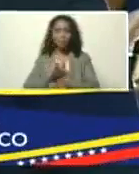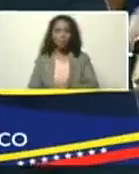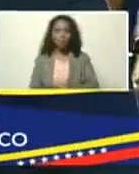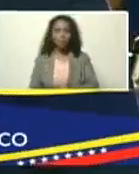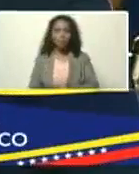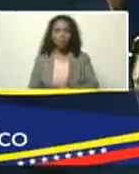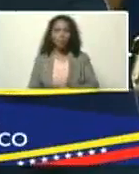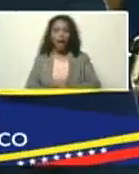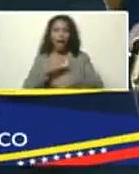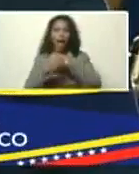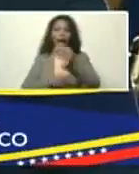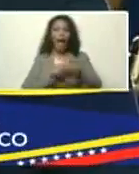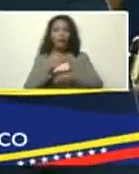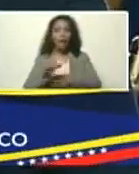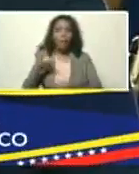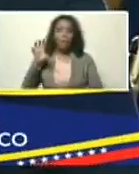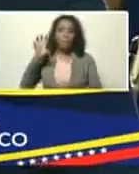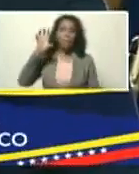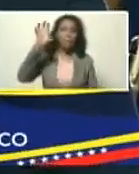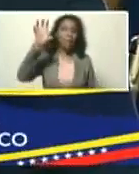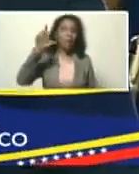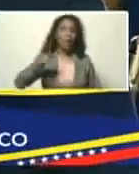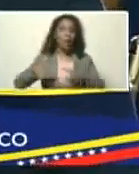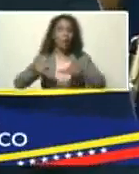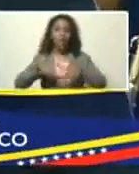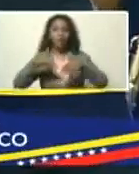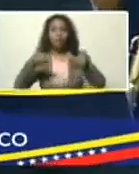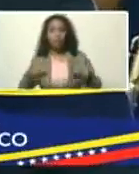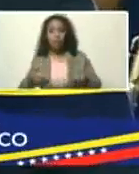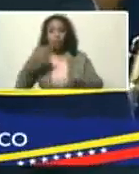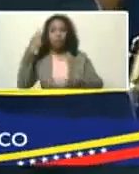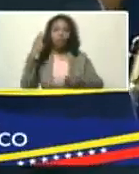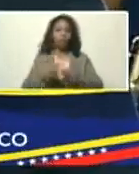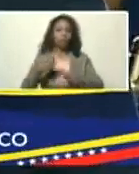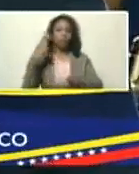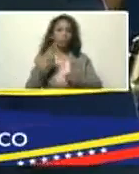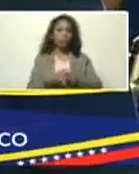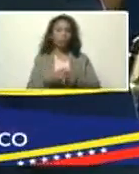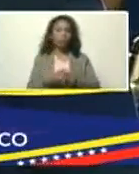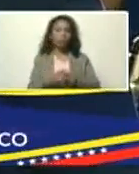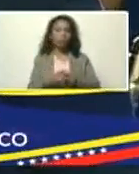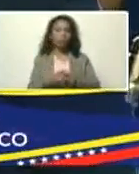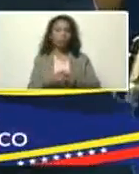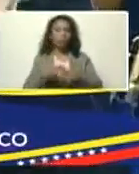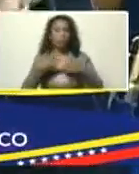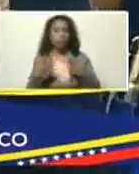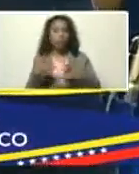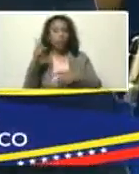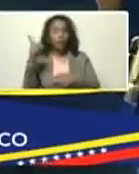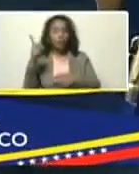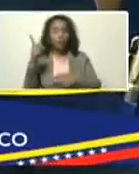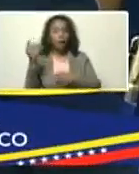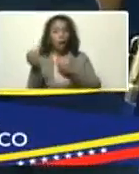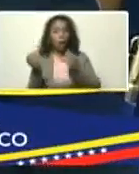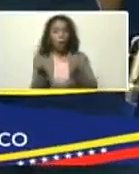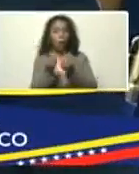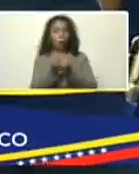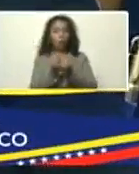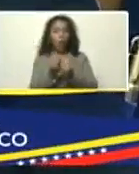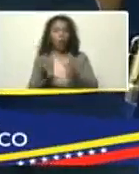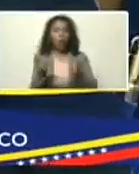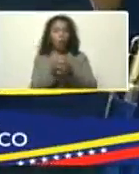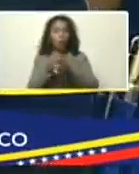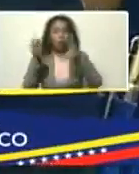en definir, en el mapa, las zonas de riesgo, en determinar, presidente, con el grupo, de